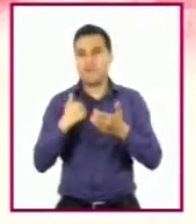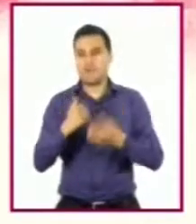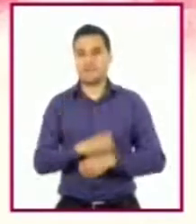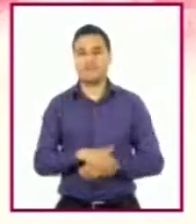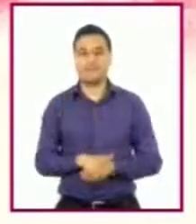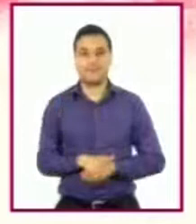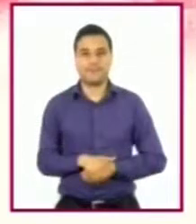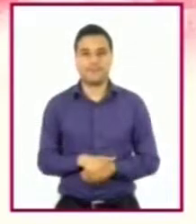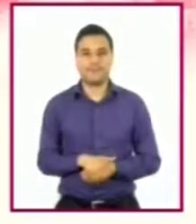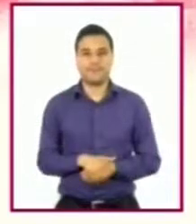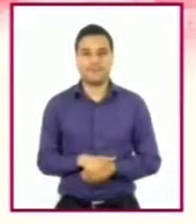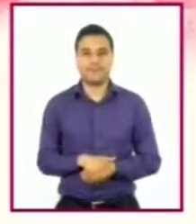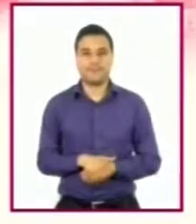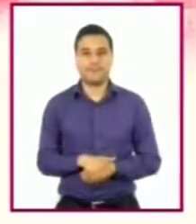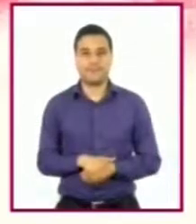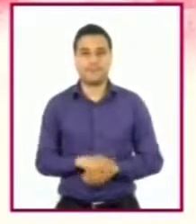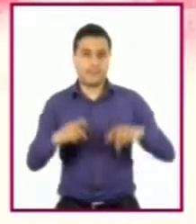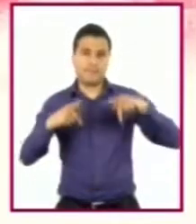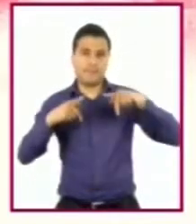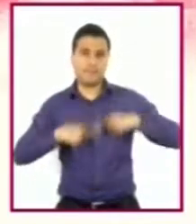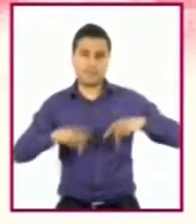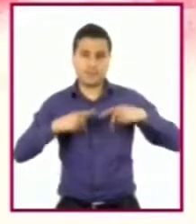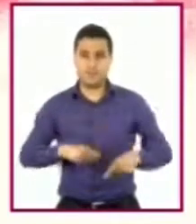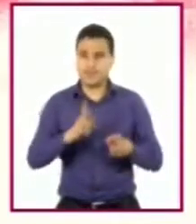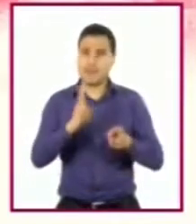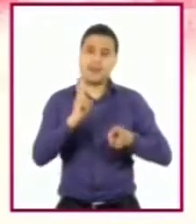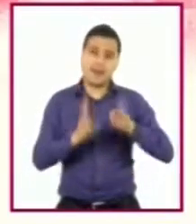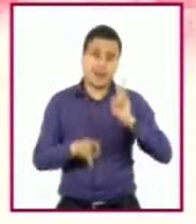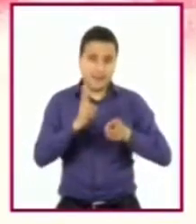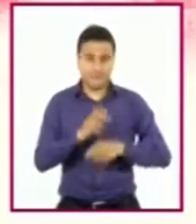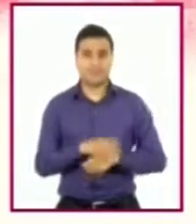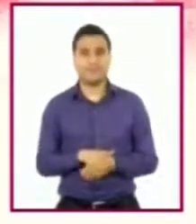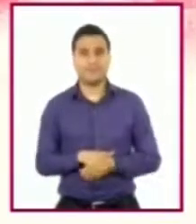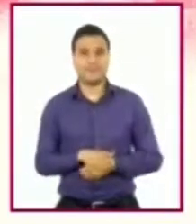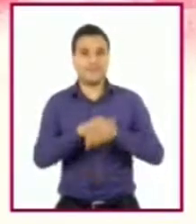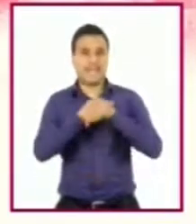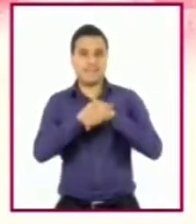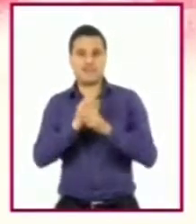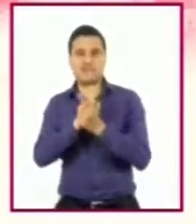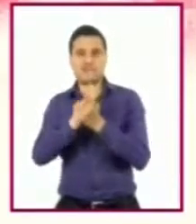Hablar con otras personas. Hacer amigos.